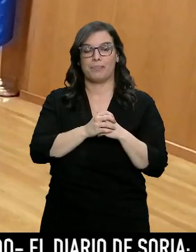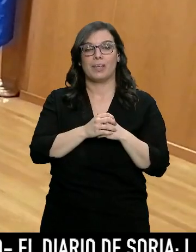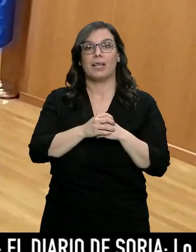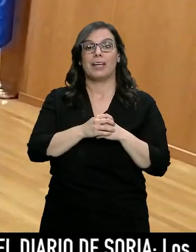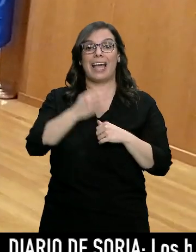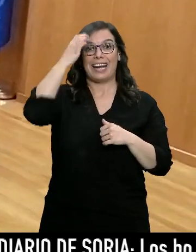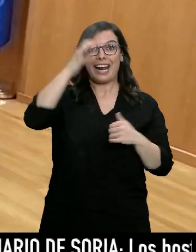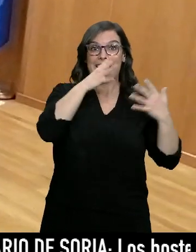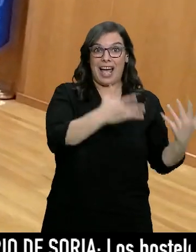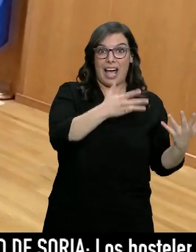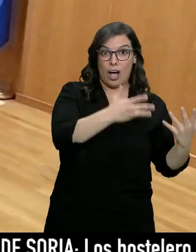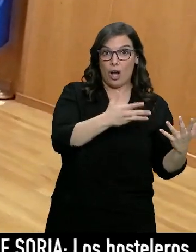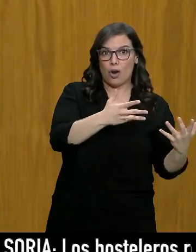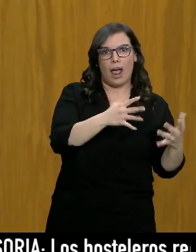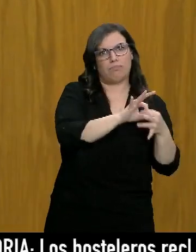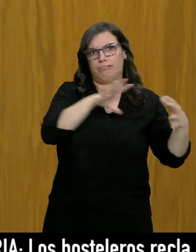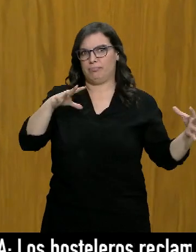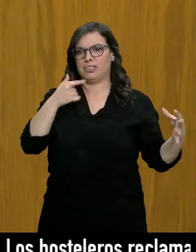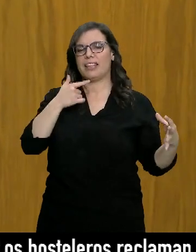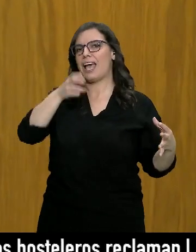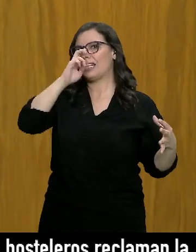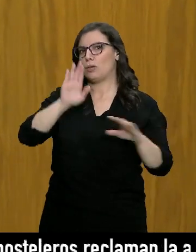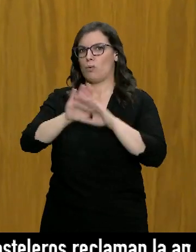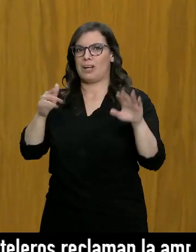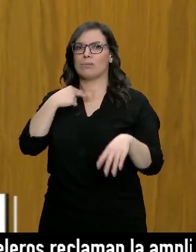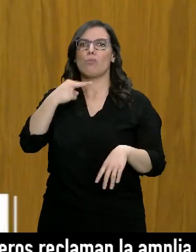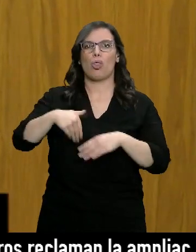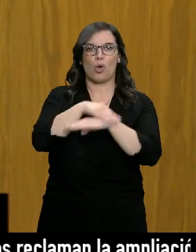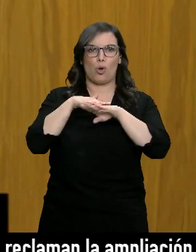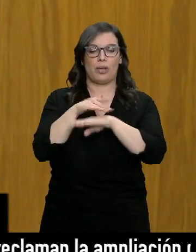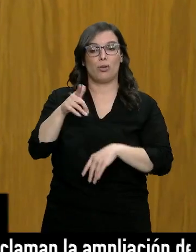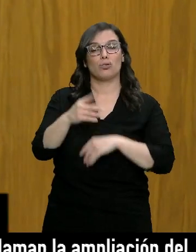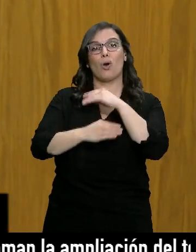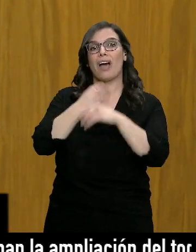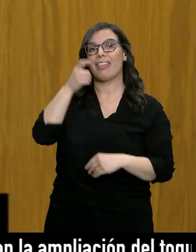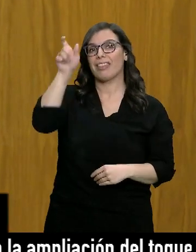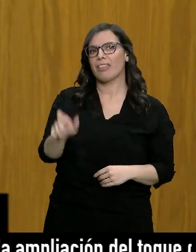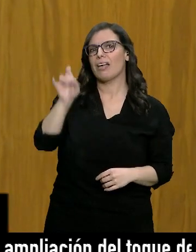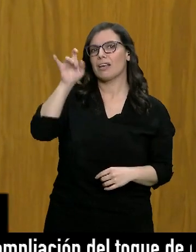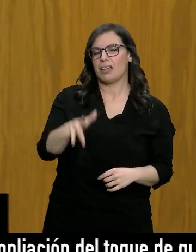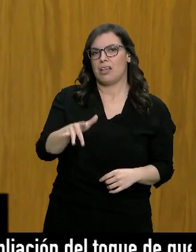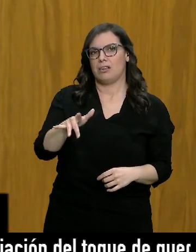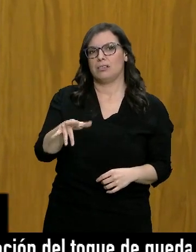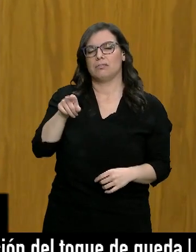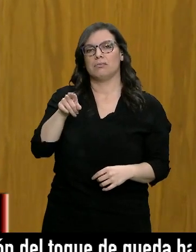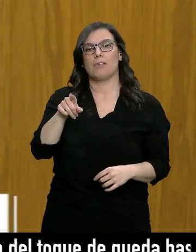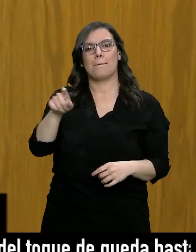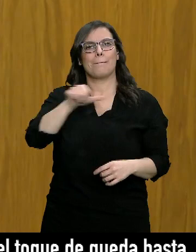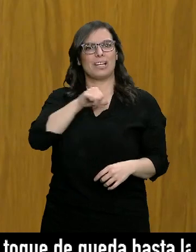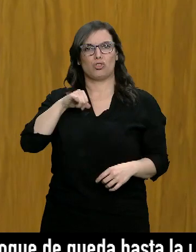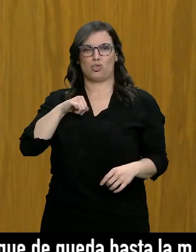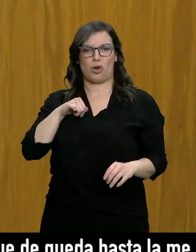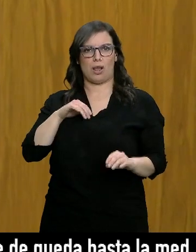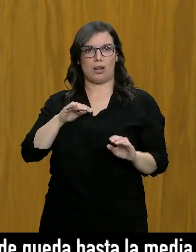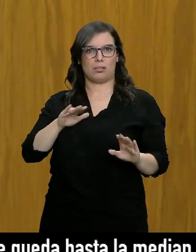lo circunscribe a la figura del antiguo monarca. Forma parte de una actuación de carácter personal